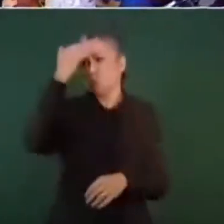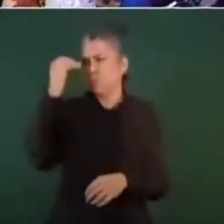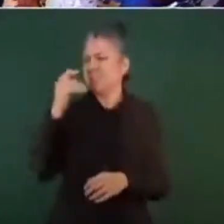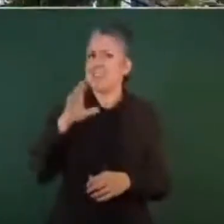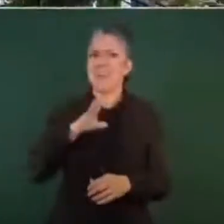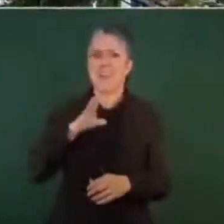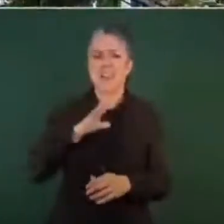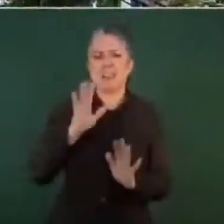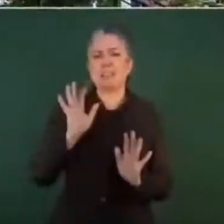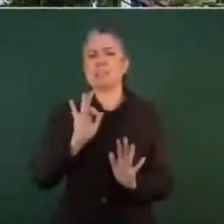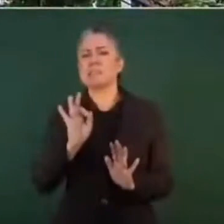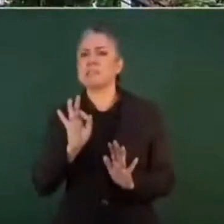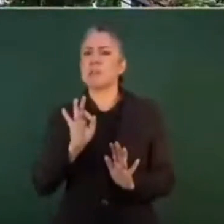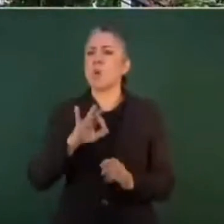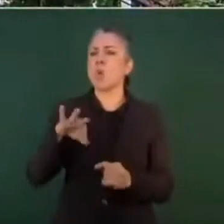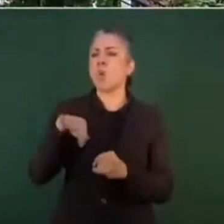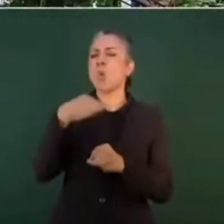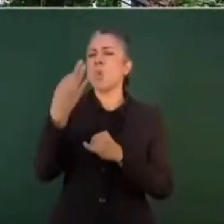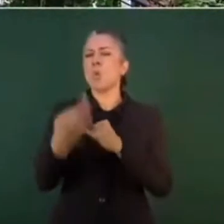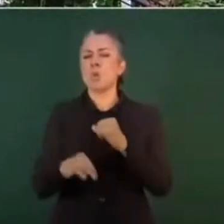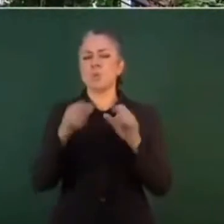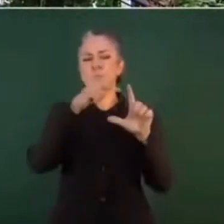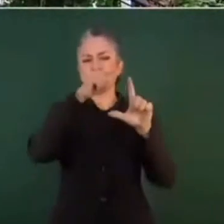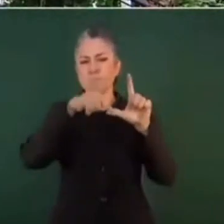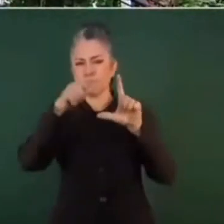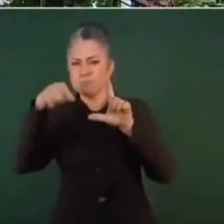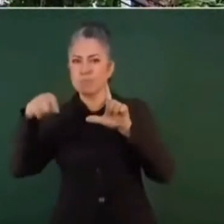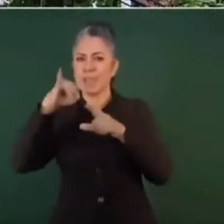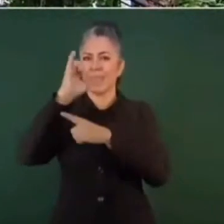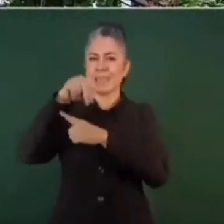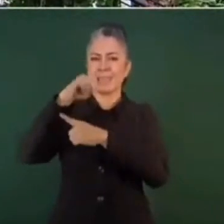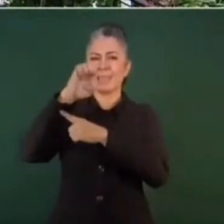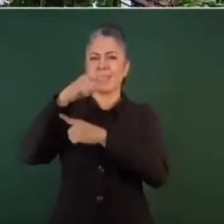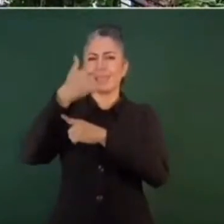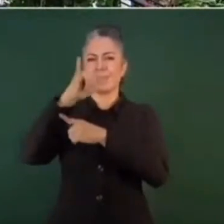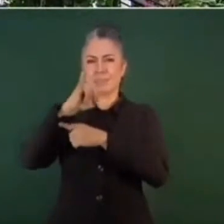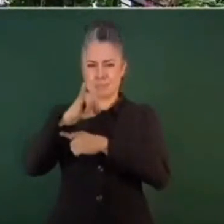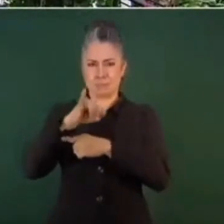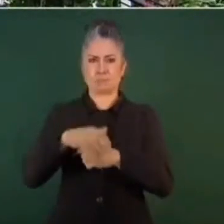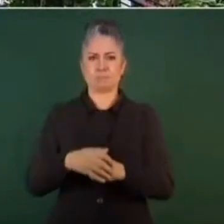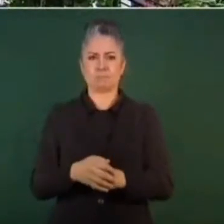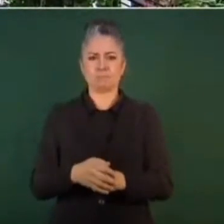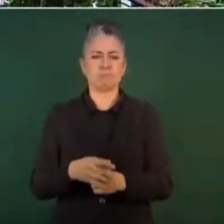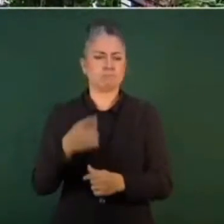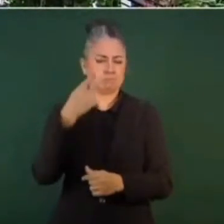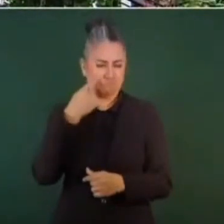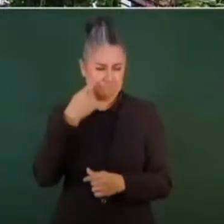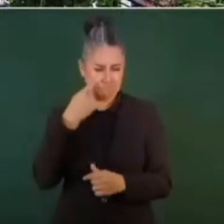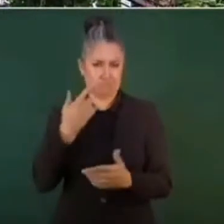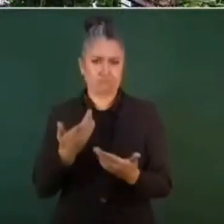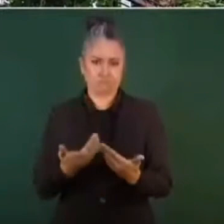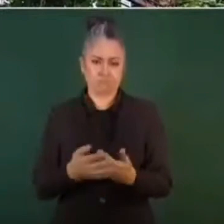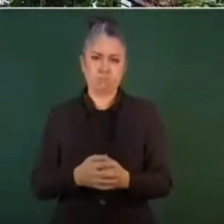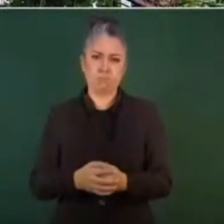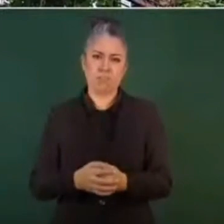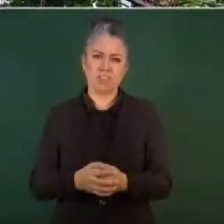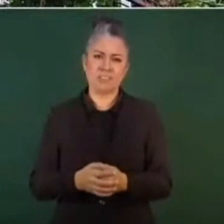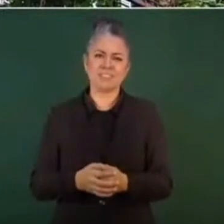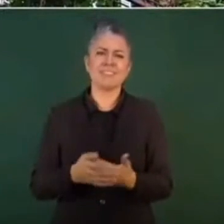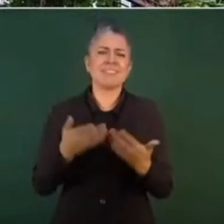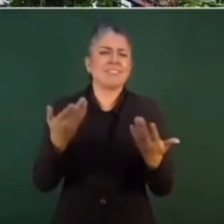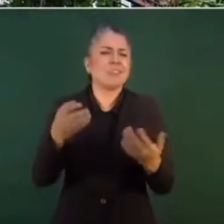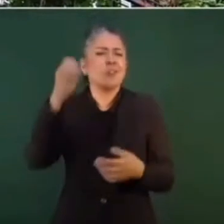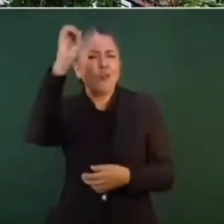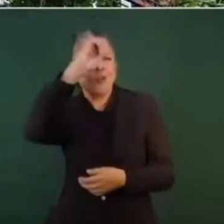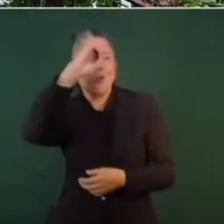la última encuesta del INEGI miren lo que opinan